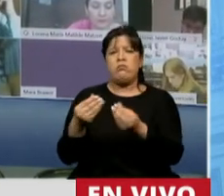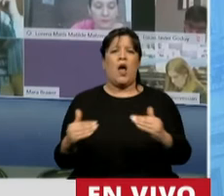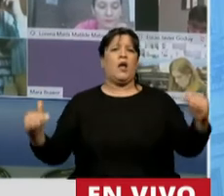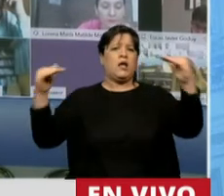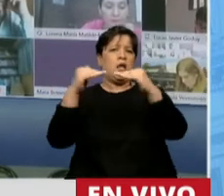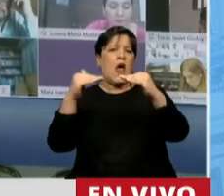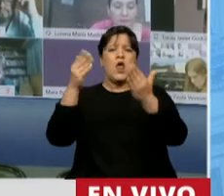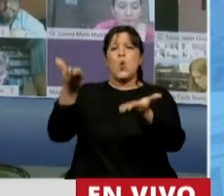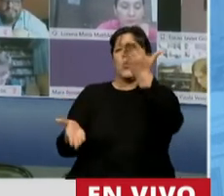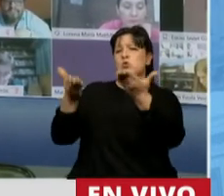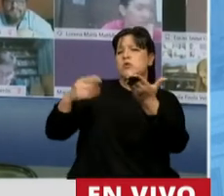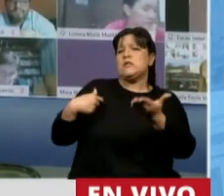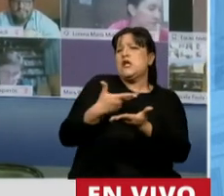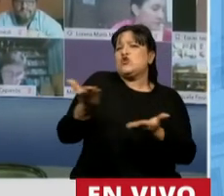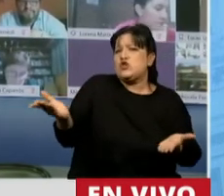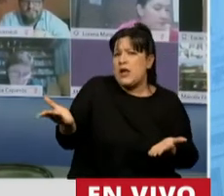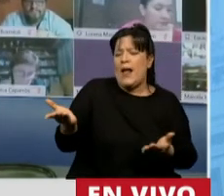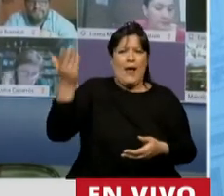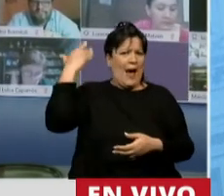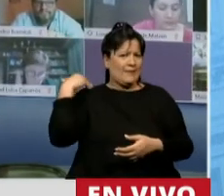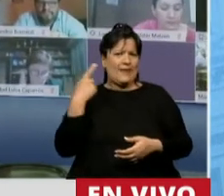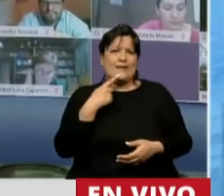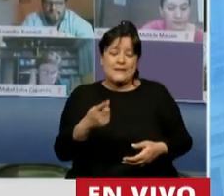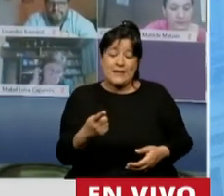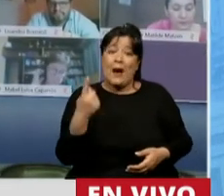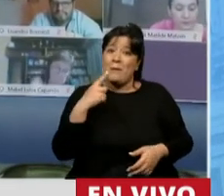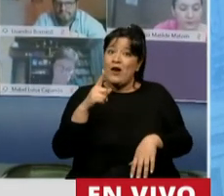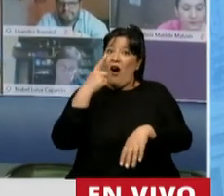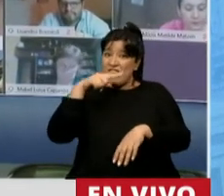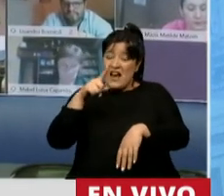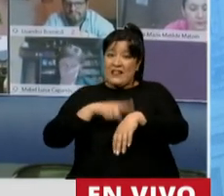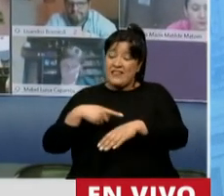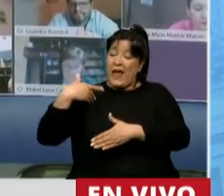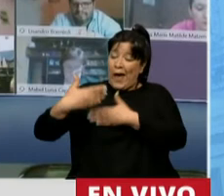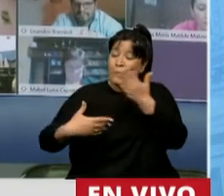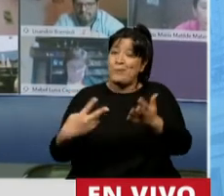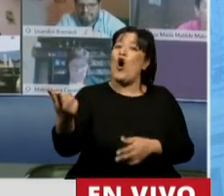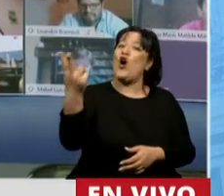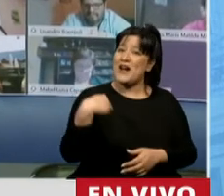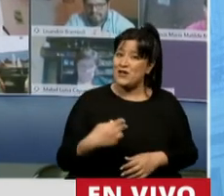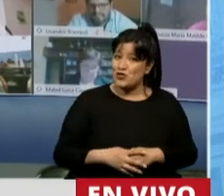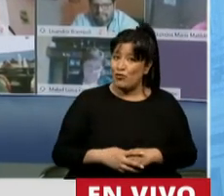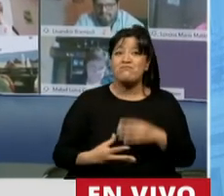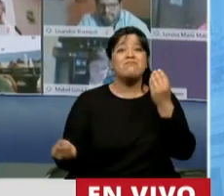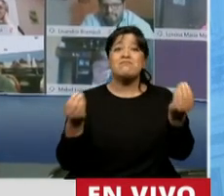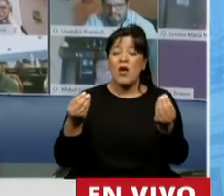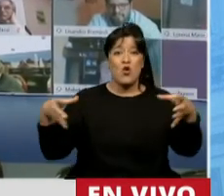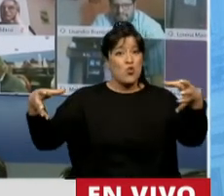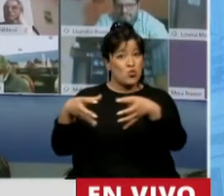o de justicia social, el tiempo nos dio la razón, dando muestra de que los jubilados